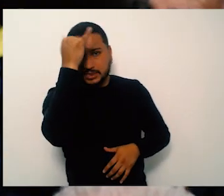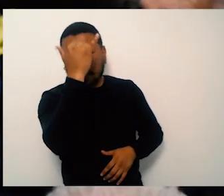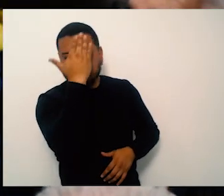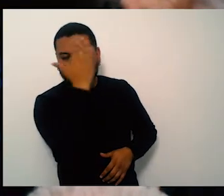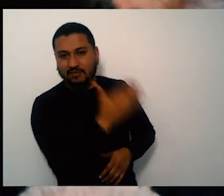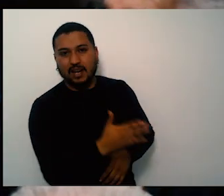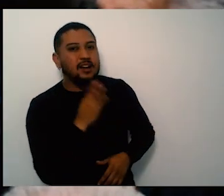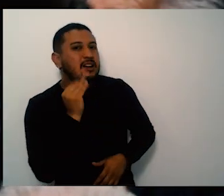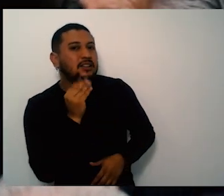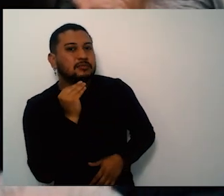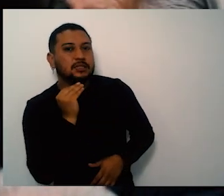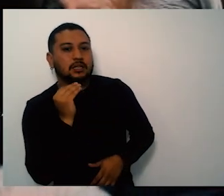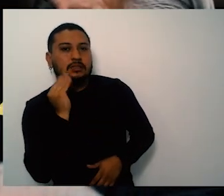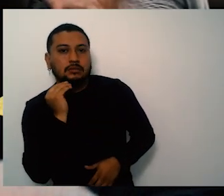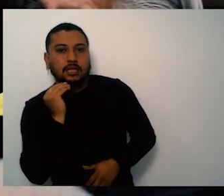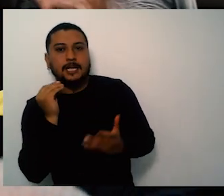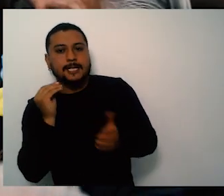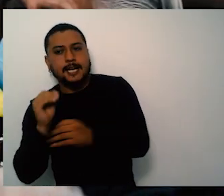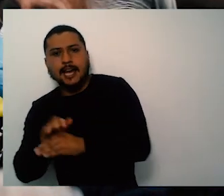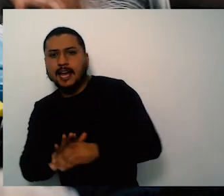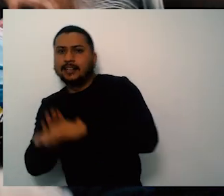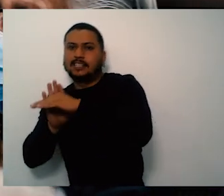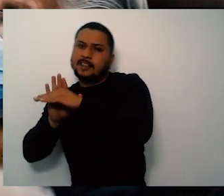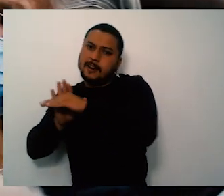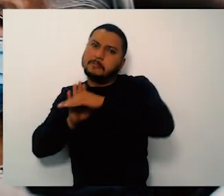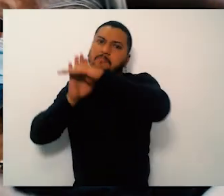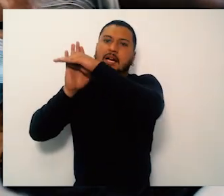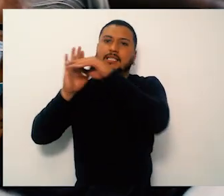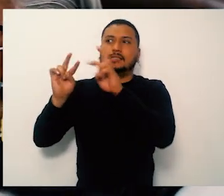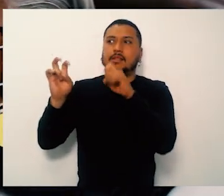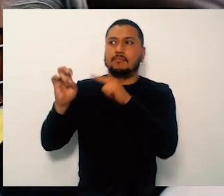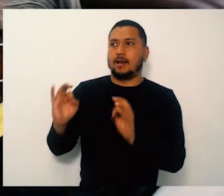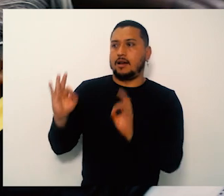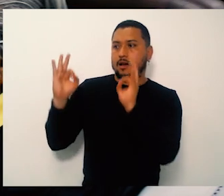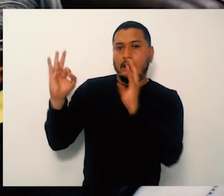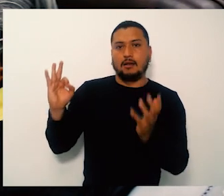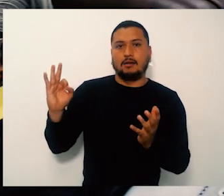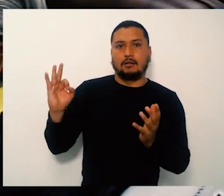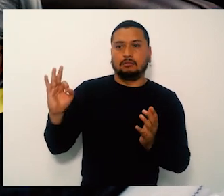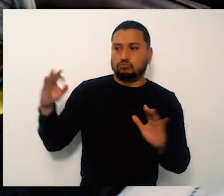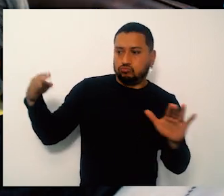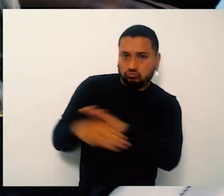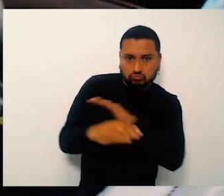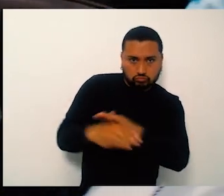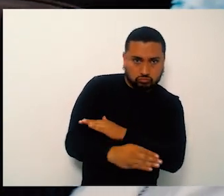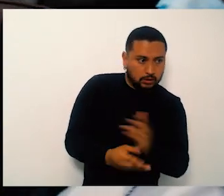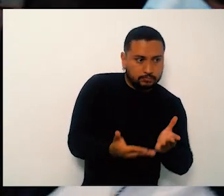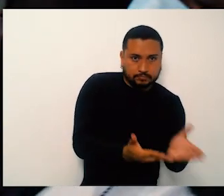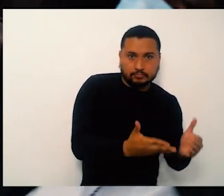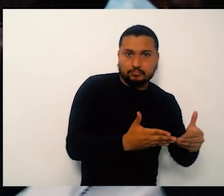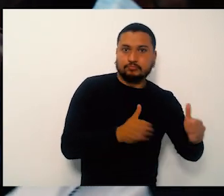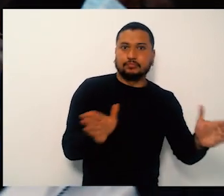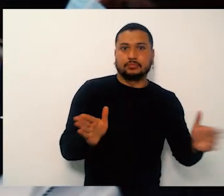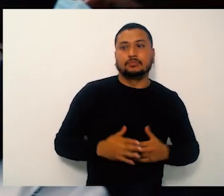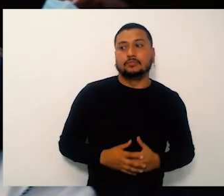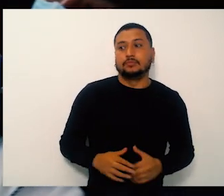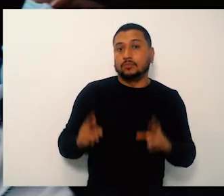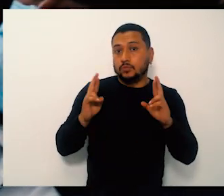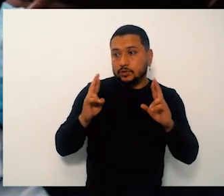usuarios que, como usted lo mencionaba, son esas personas que están ahí constantemente diciéndonos qué oportunidades de mejora tenemos,